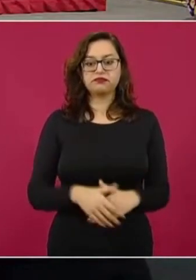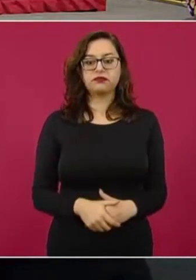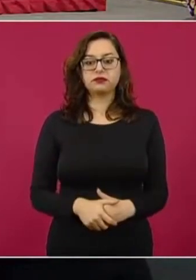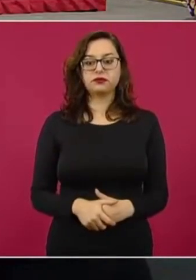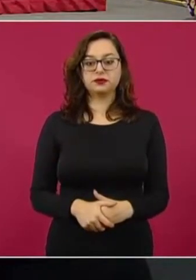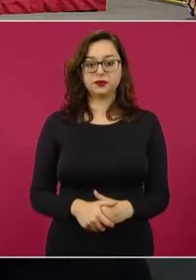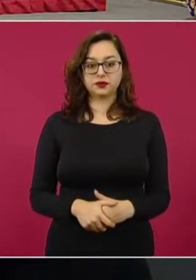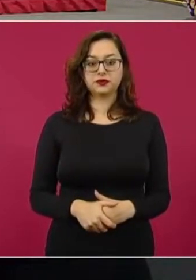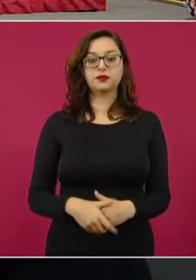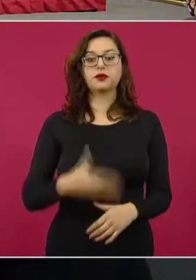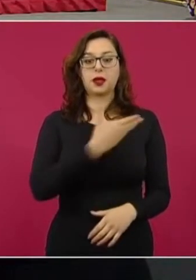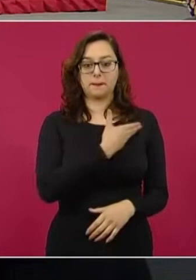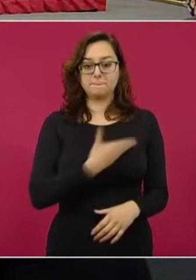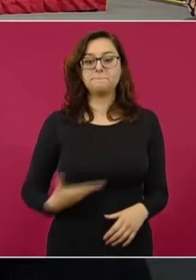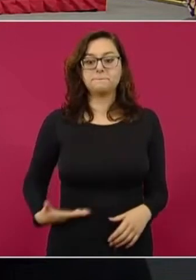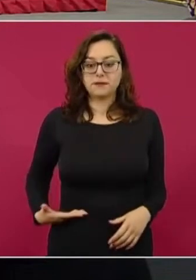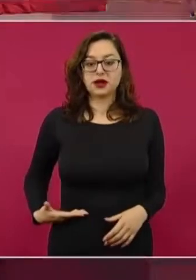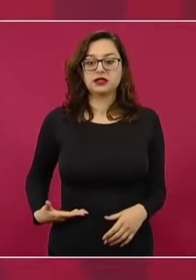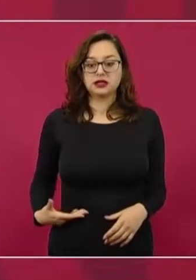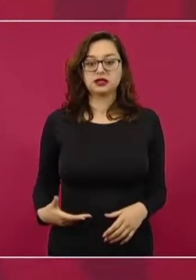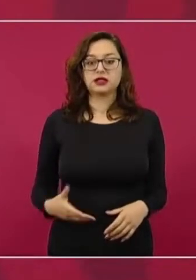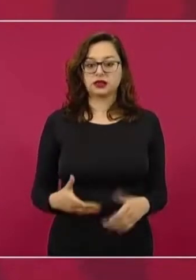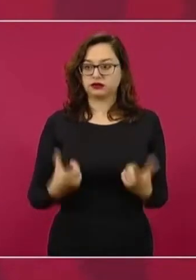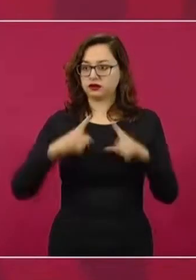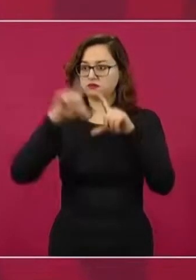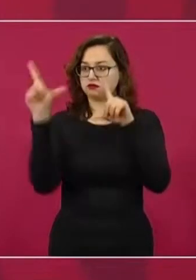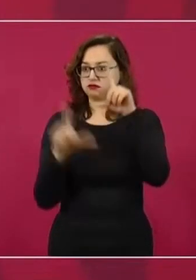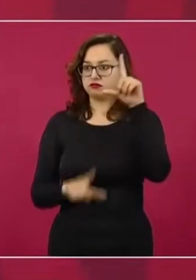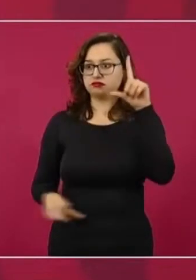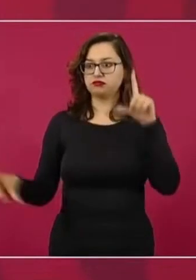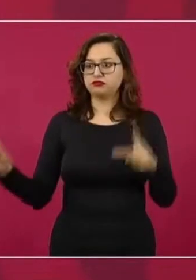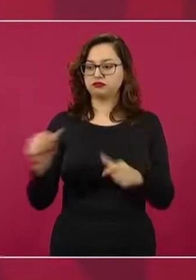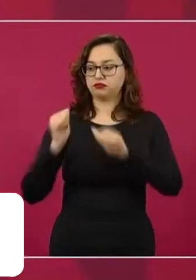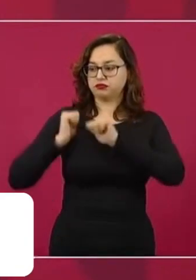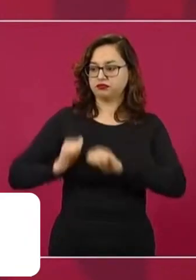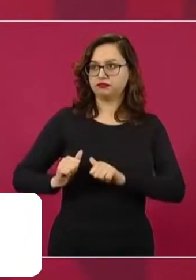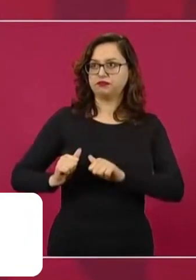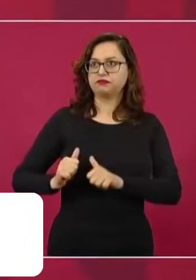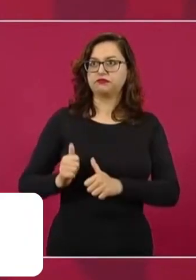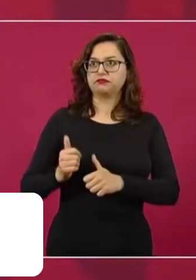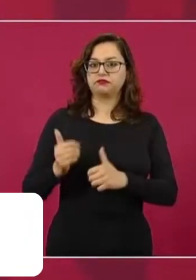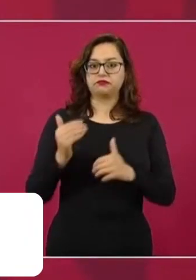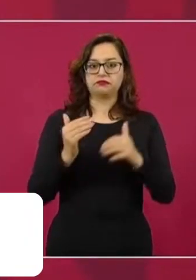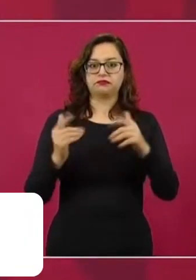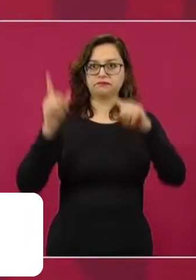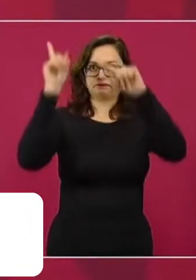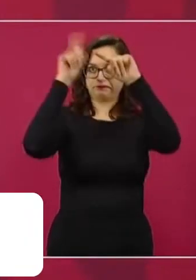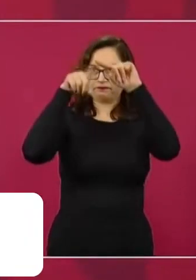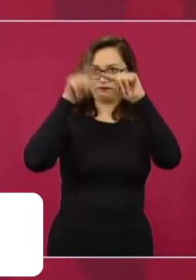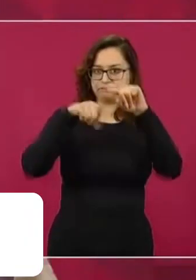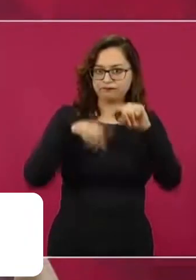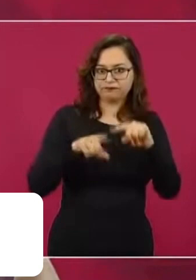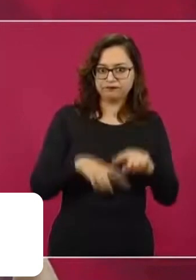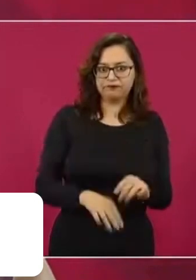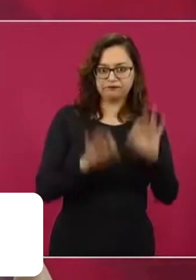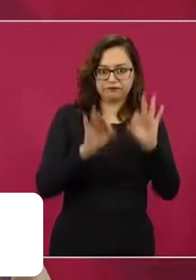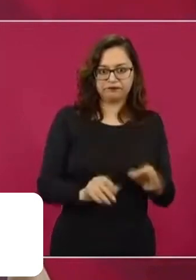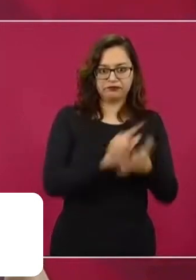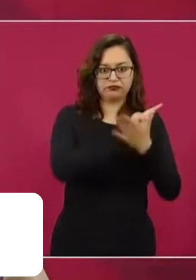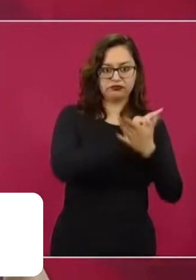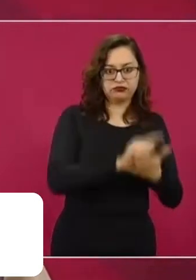presidente estaba riendo las escaleras de arriba para abajo. El día de mañana nosotros le ayudaremos y estaremos atrás de él